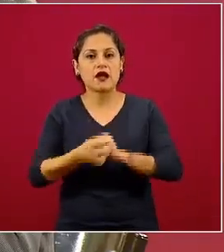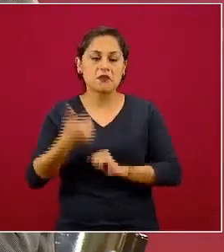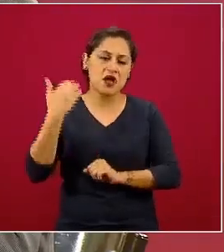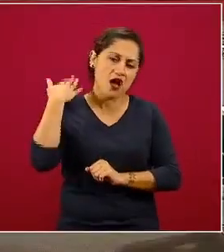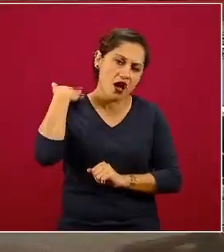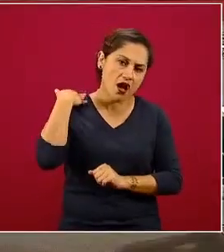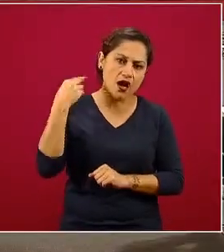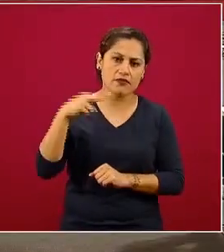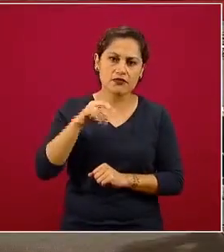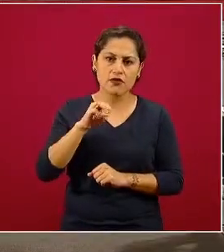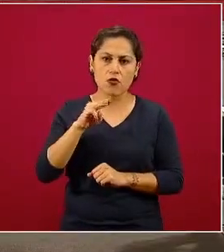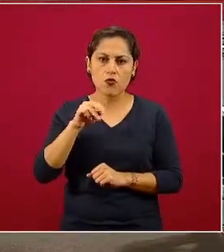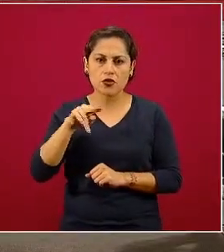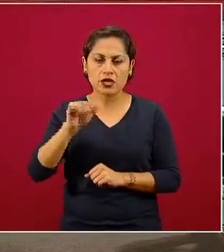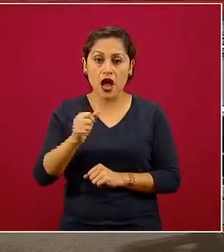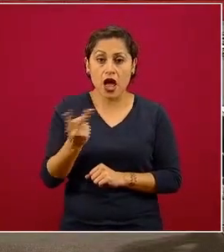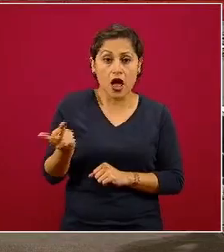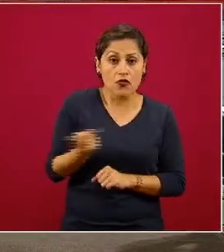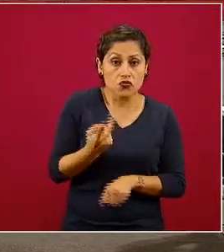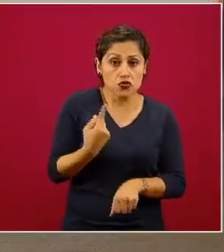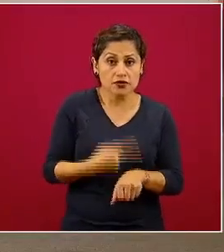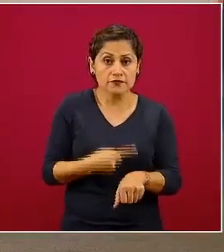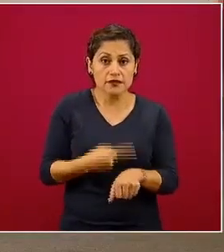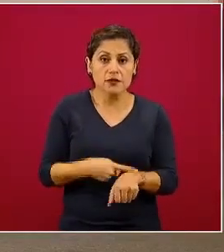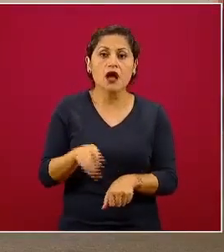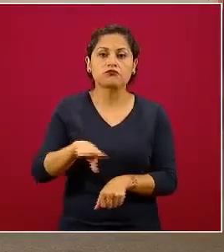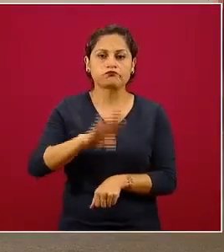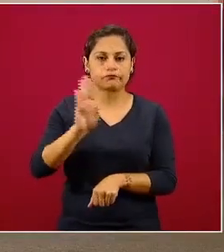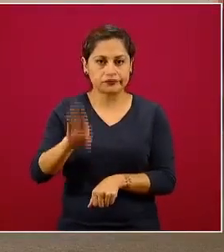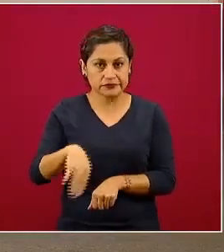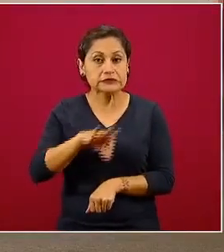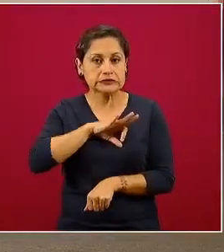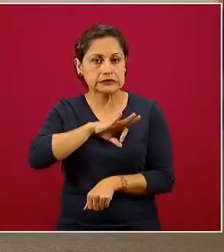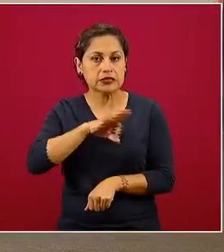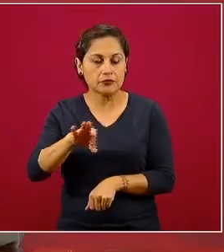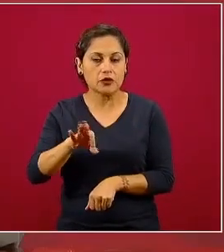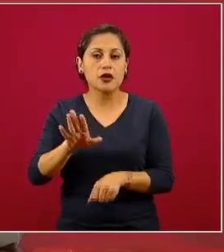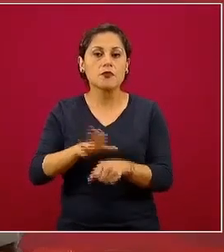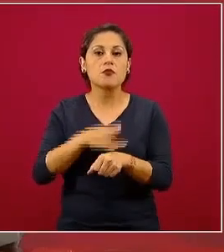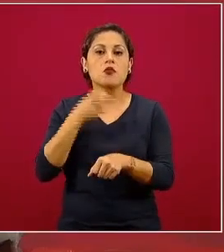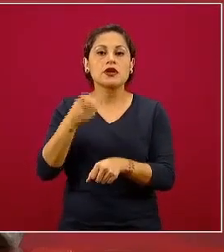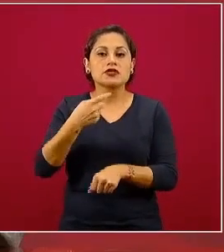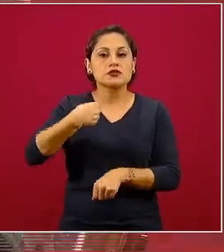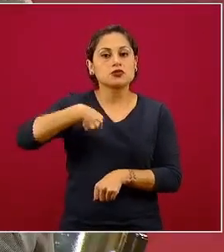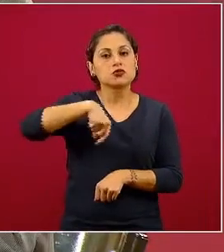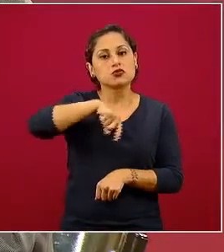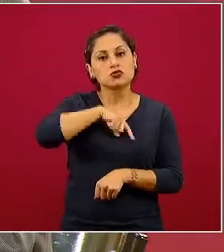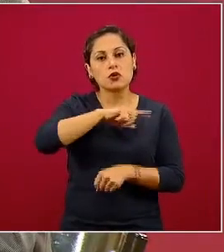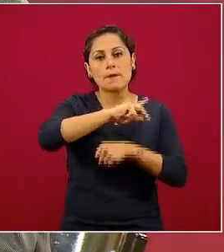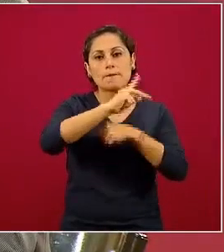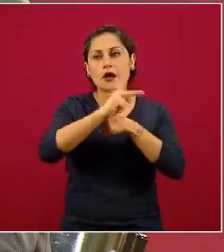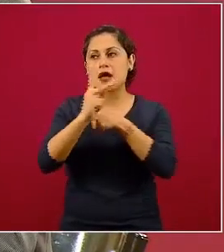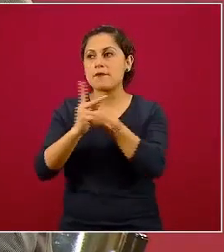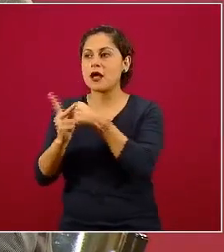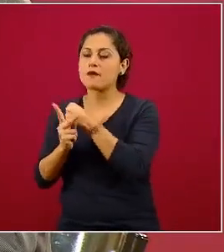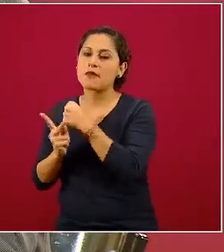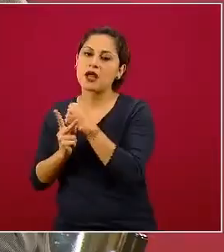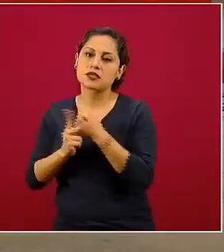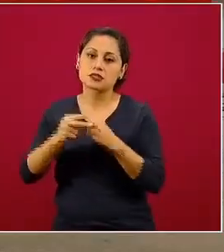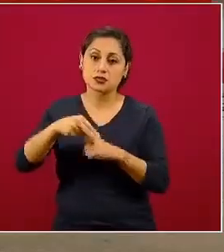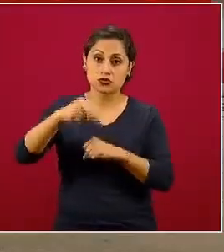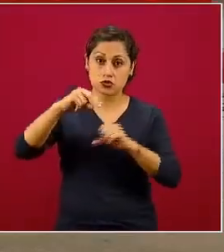enfermedades pueden causar la muerte. Entonces, eso es un reto que vamos a enfrentar todos los países del hemisferio norte